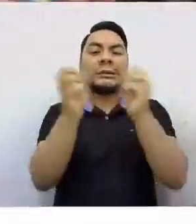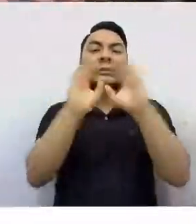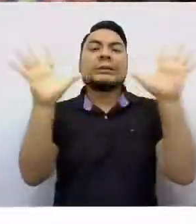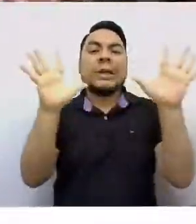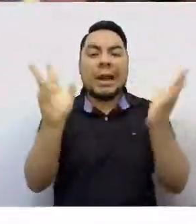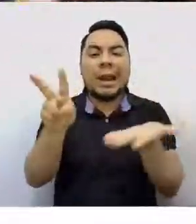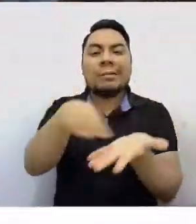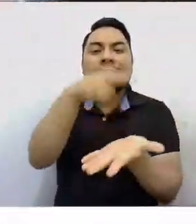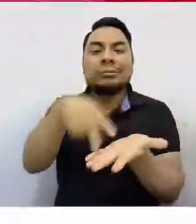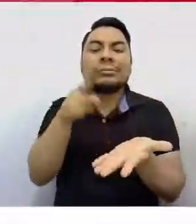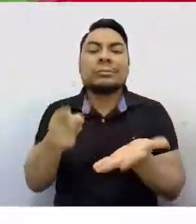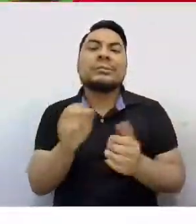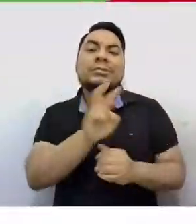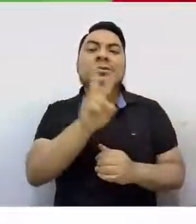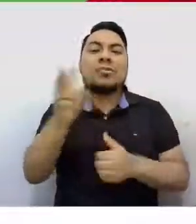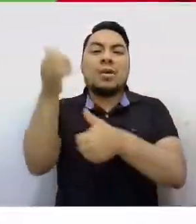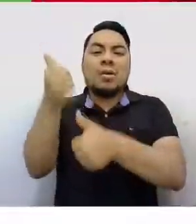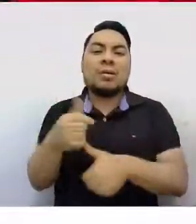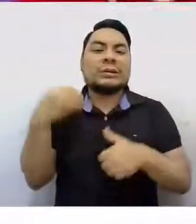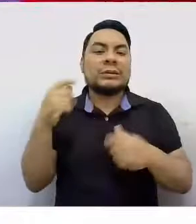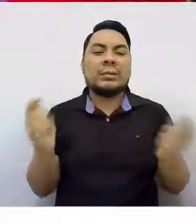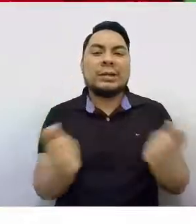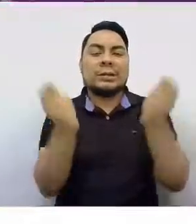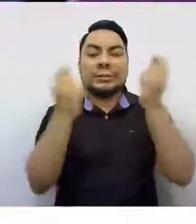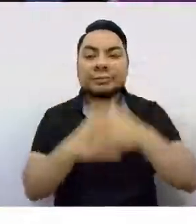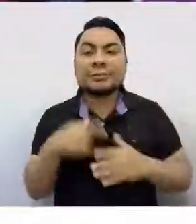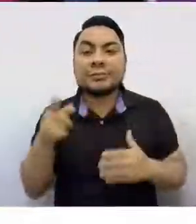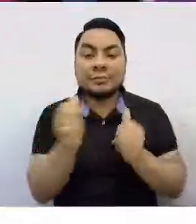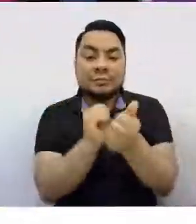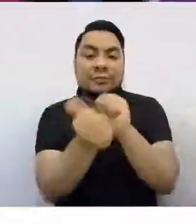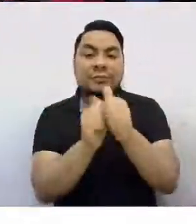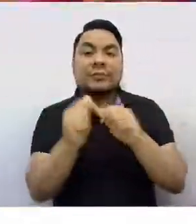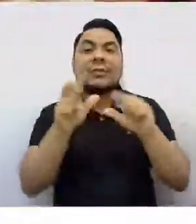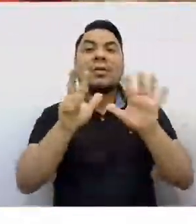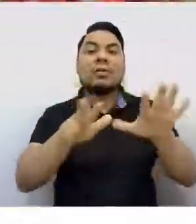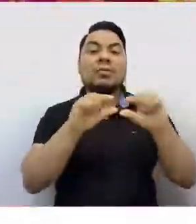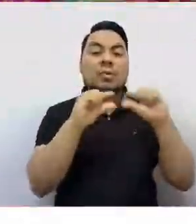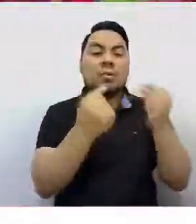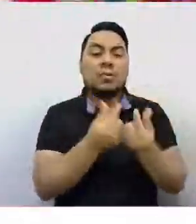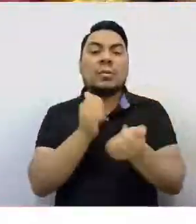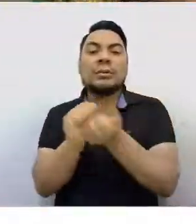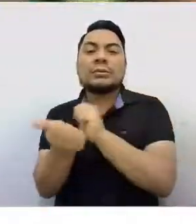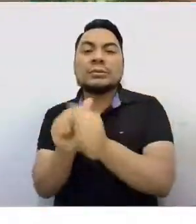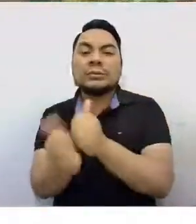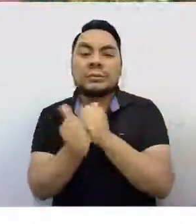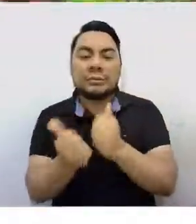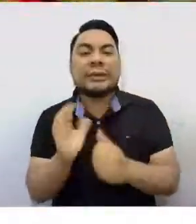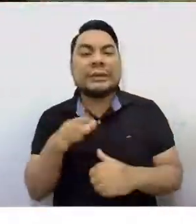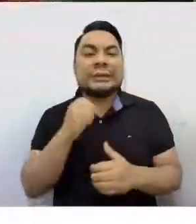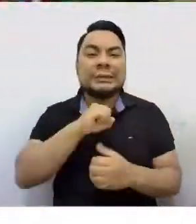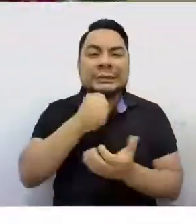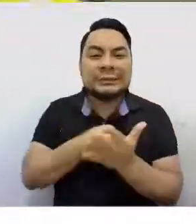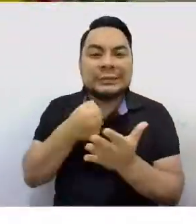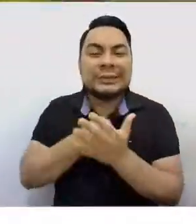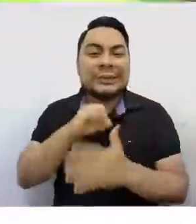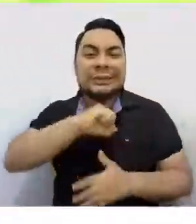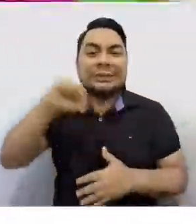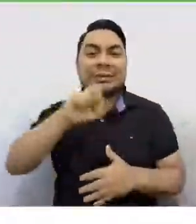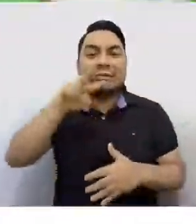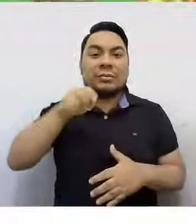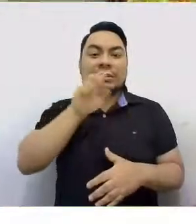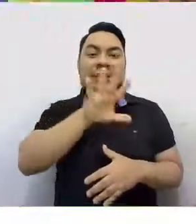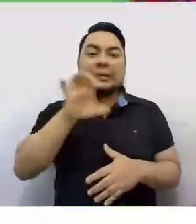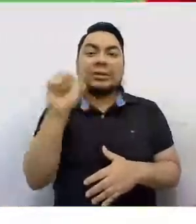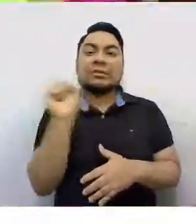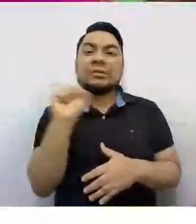22 de agosto. El concurso tuvo ocho agrupaciones compitiendo por ocupar el podio que otorgaba un premio de 2.500 soles para el